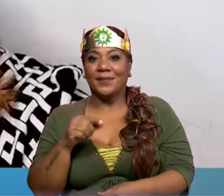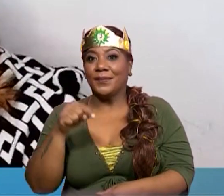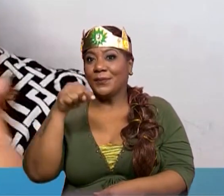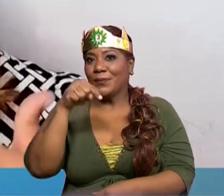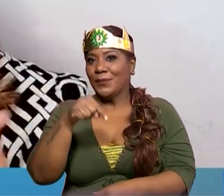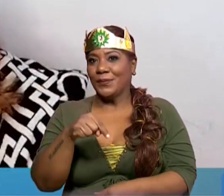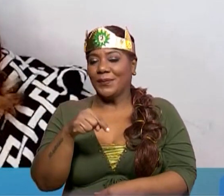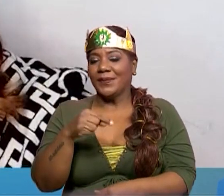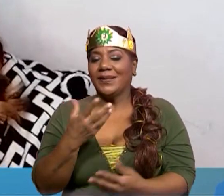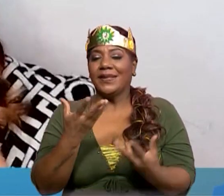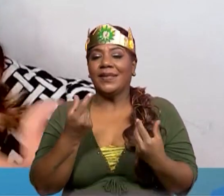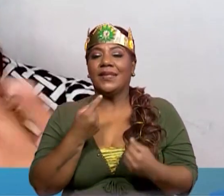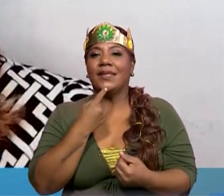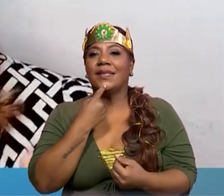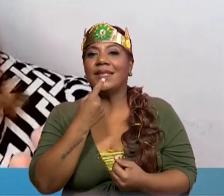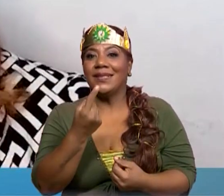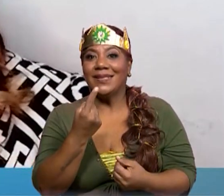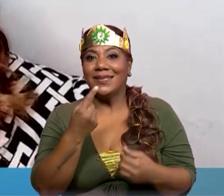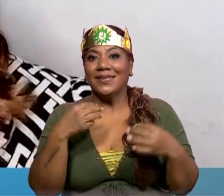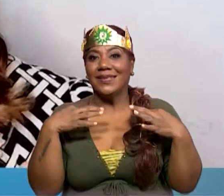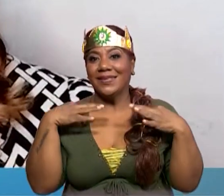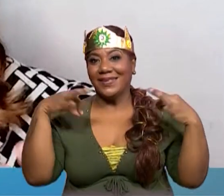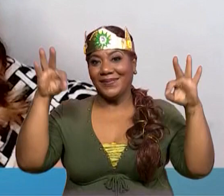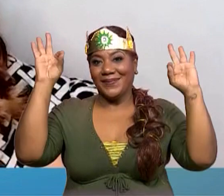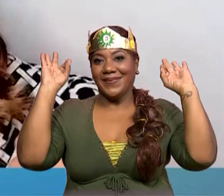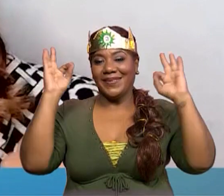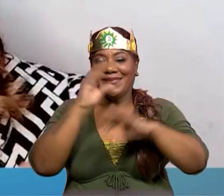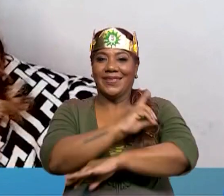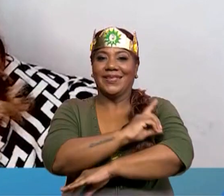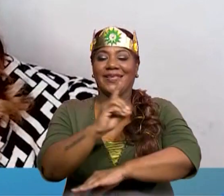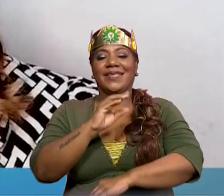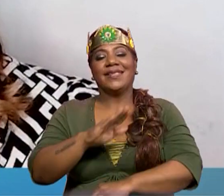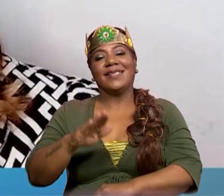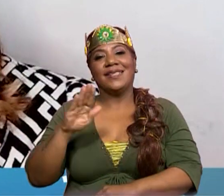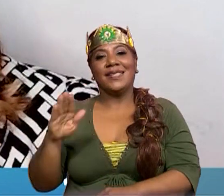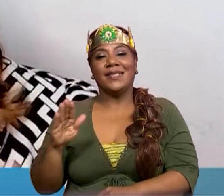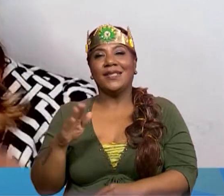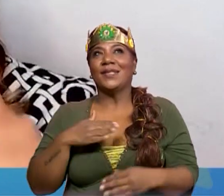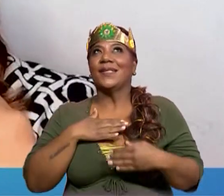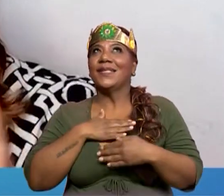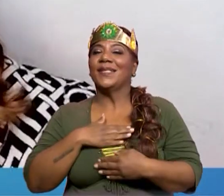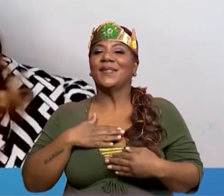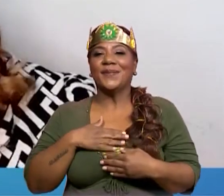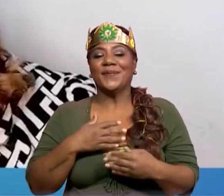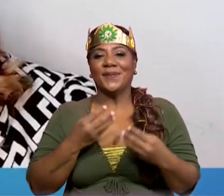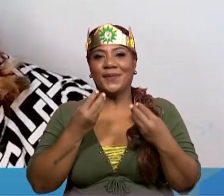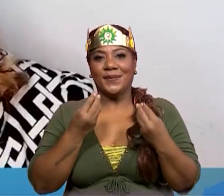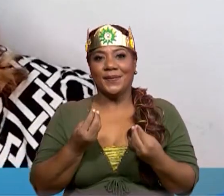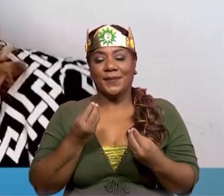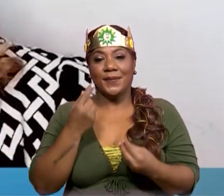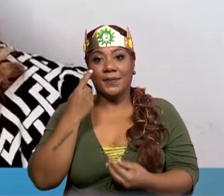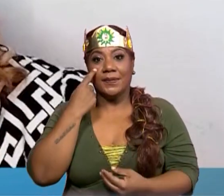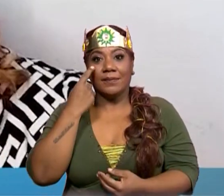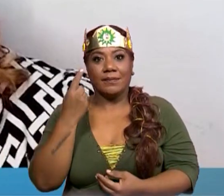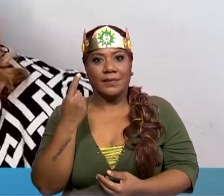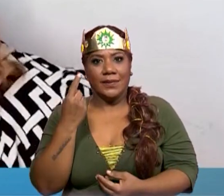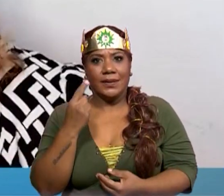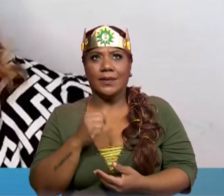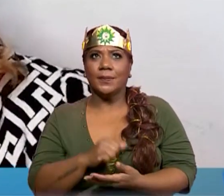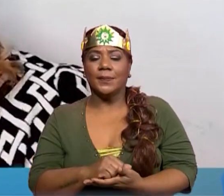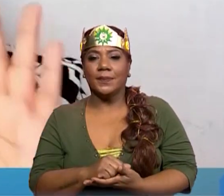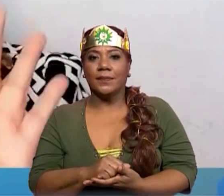vengo a desearte un feliz Día del Niño y que la pases muy bien. Te tengo la siguiente adivinanza.